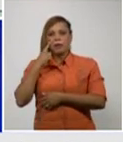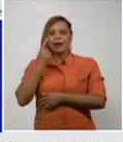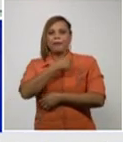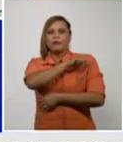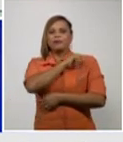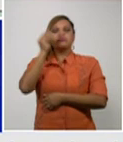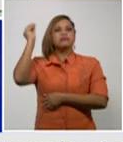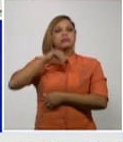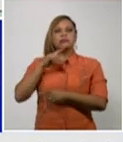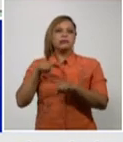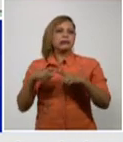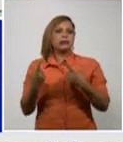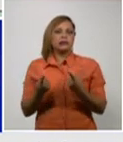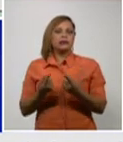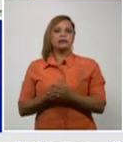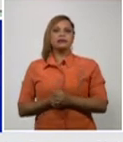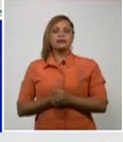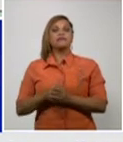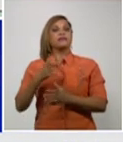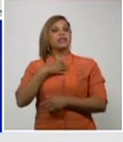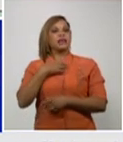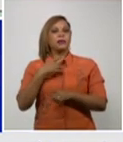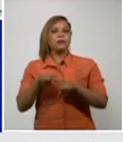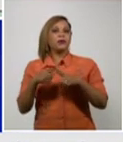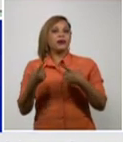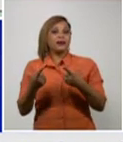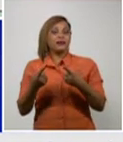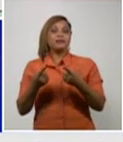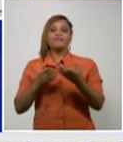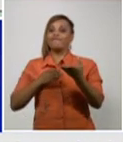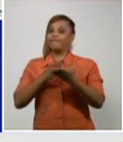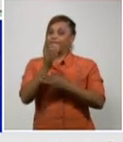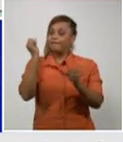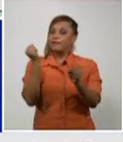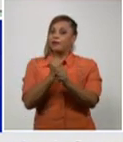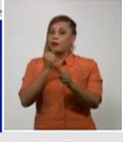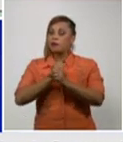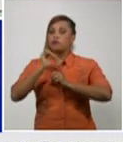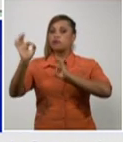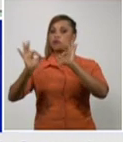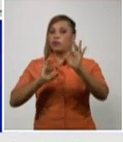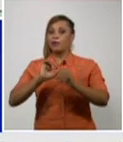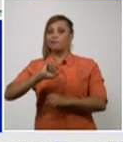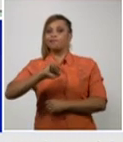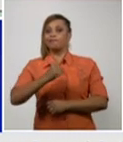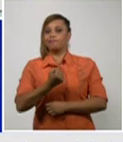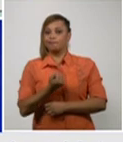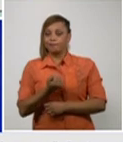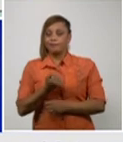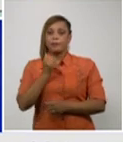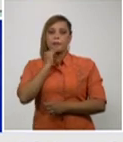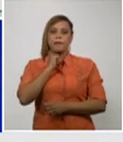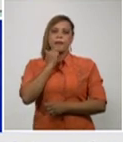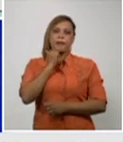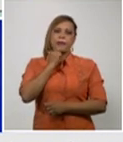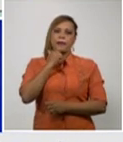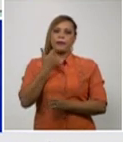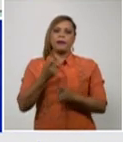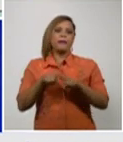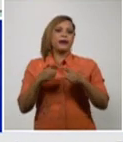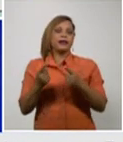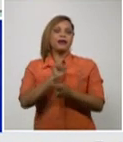que tenemos que como yo digo muchas veces apretarnos los cinturones para que esto logre